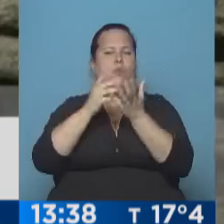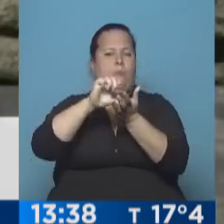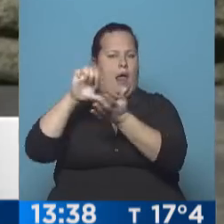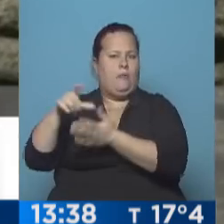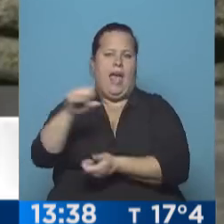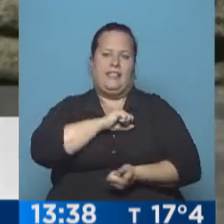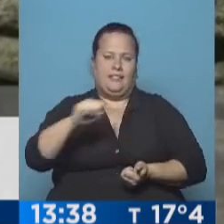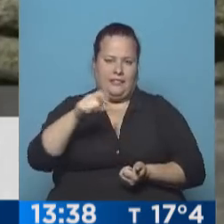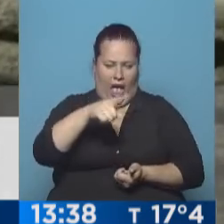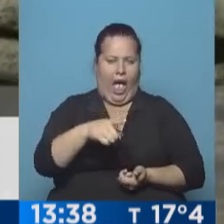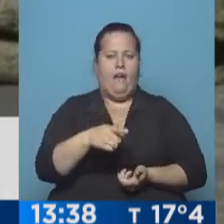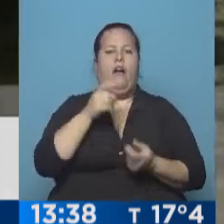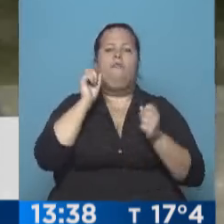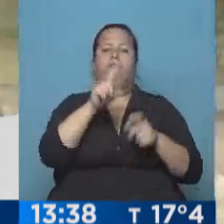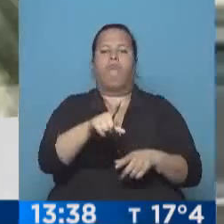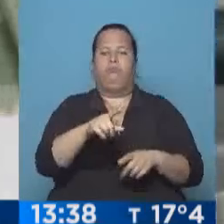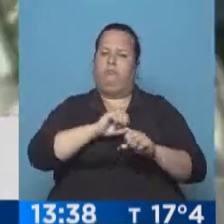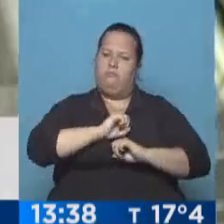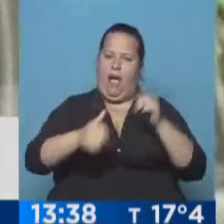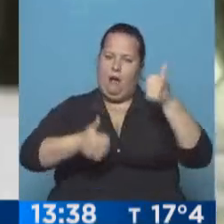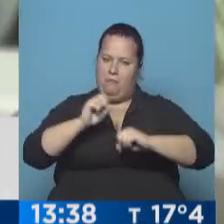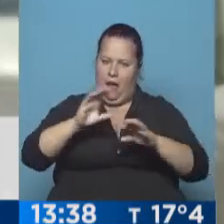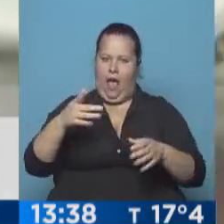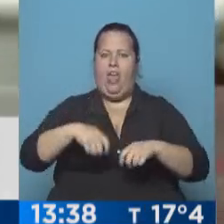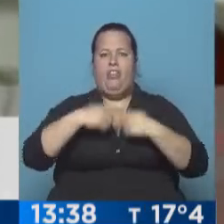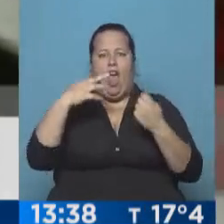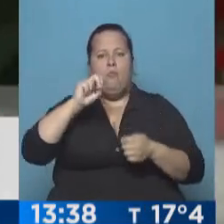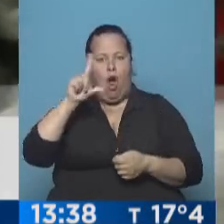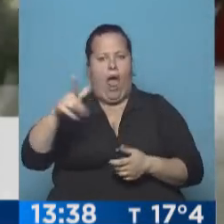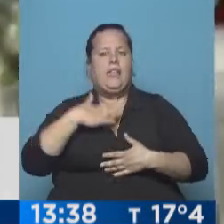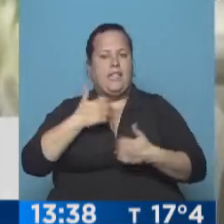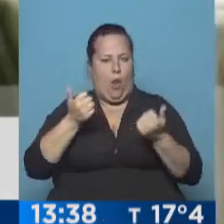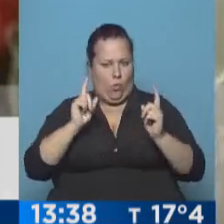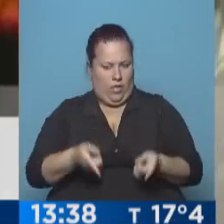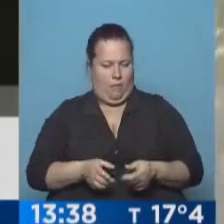por estafa, competencia desleal, daño moral y a la salud.